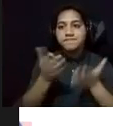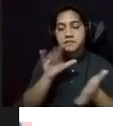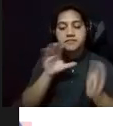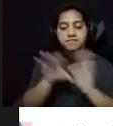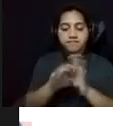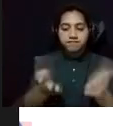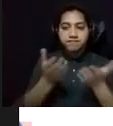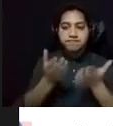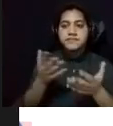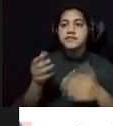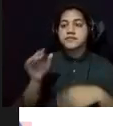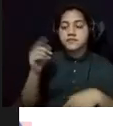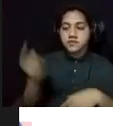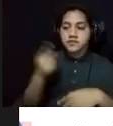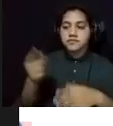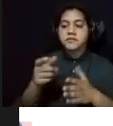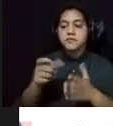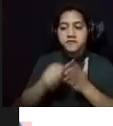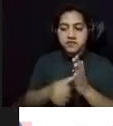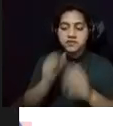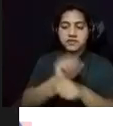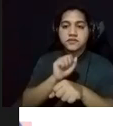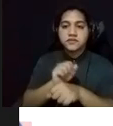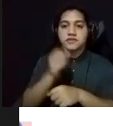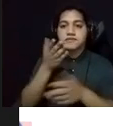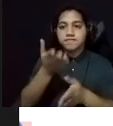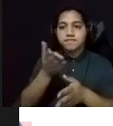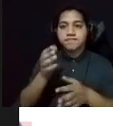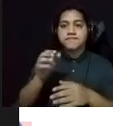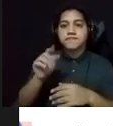del maestro Rafael Tufiño. Muchas gracias.